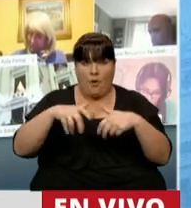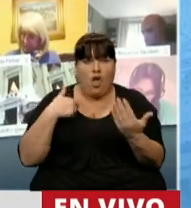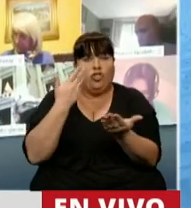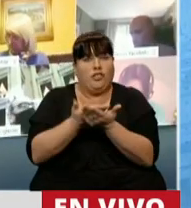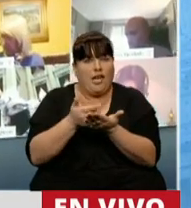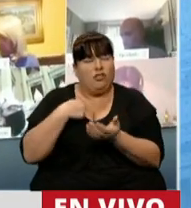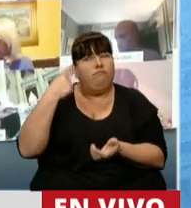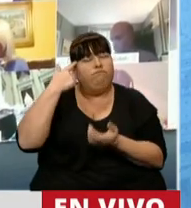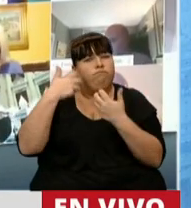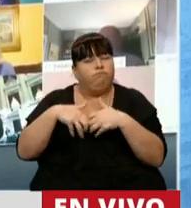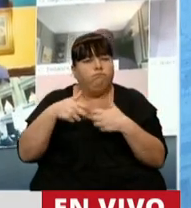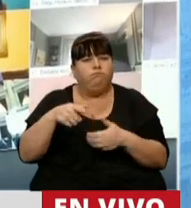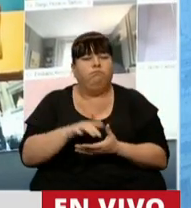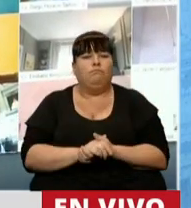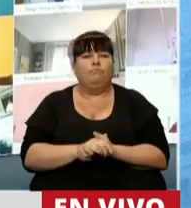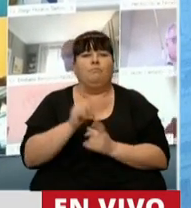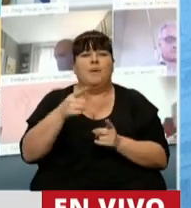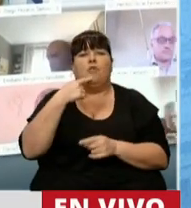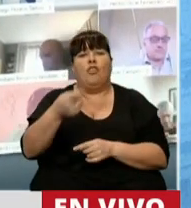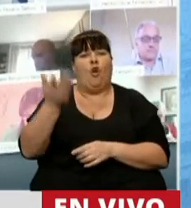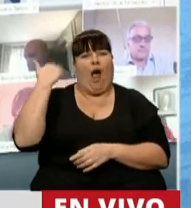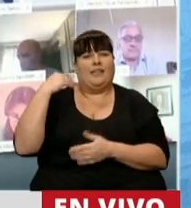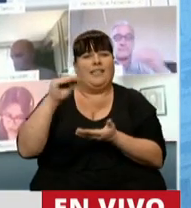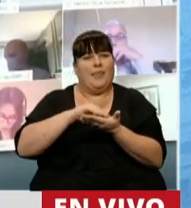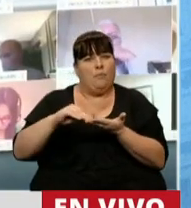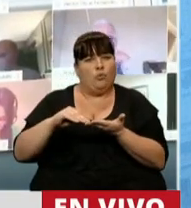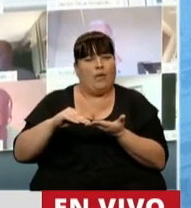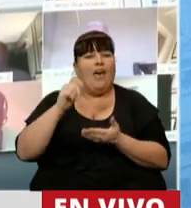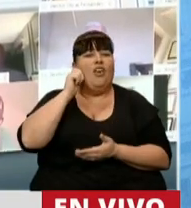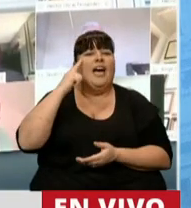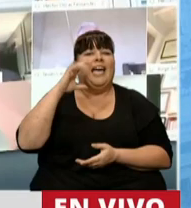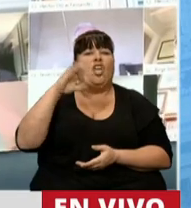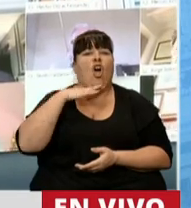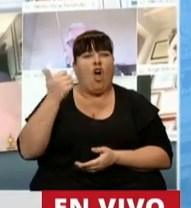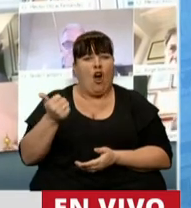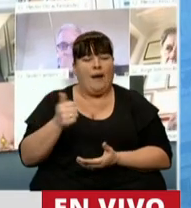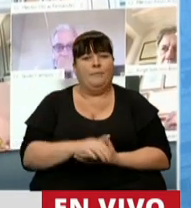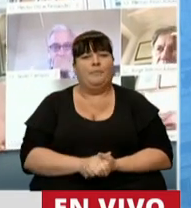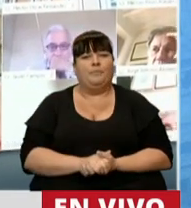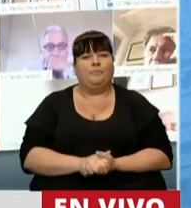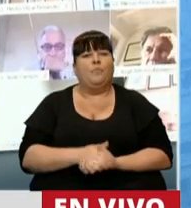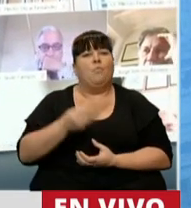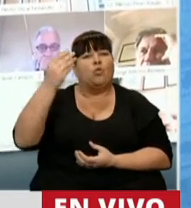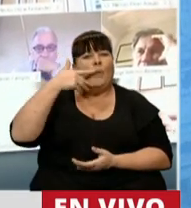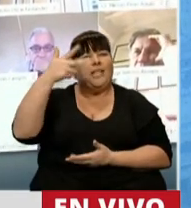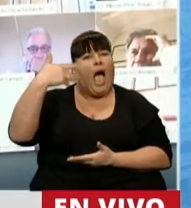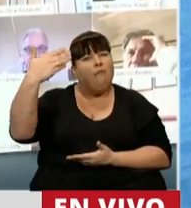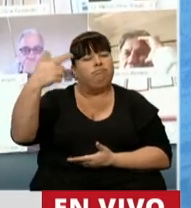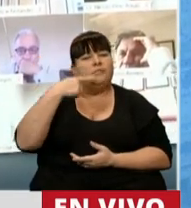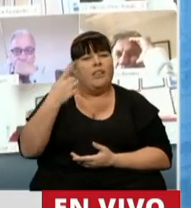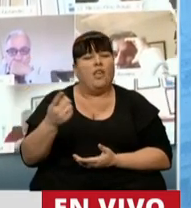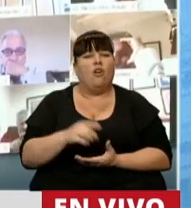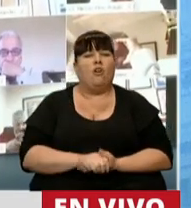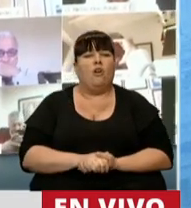nosotros estamos pensando como dijo el diputado Chioja en varias de sus intervenciones